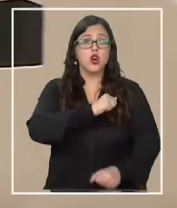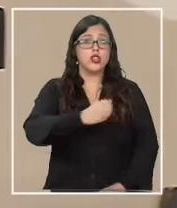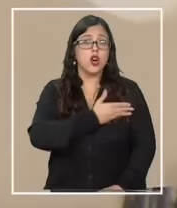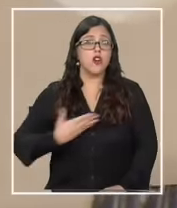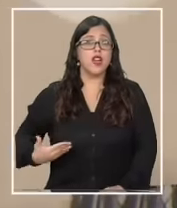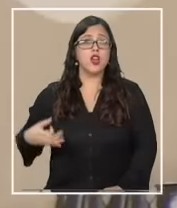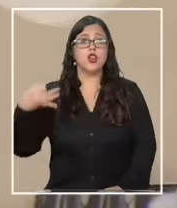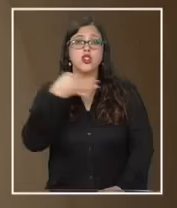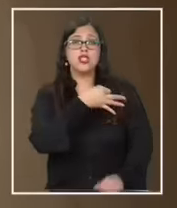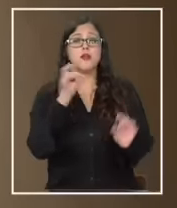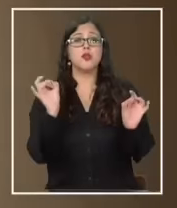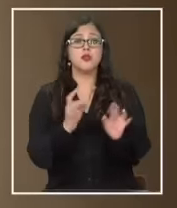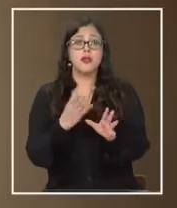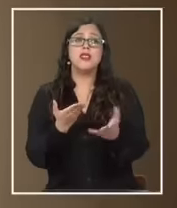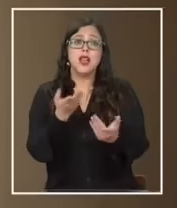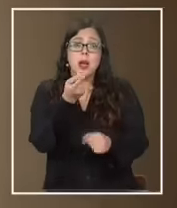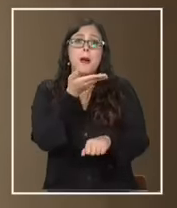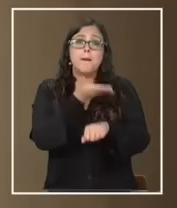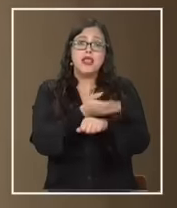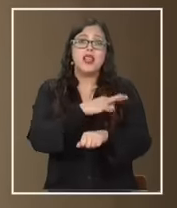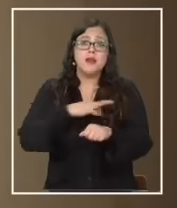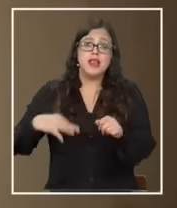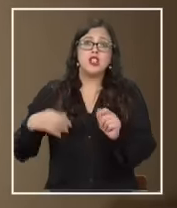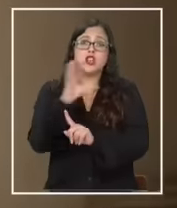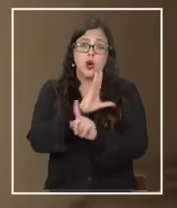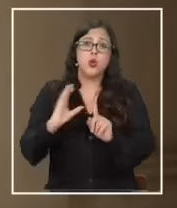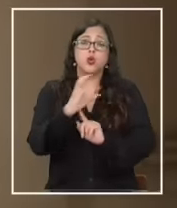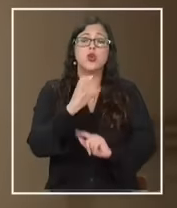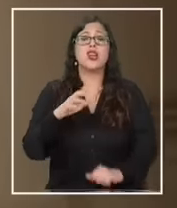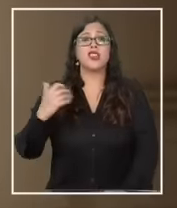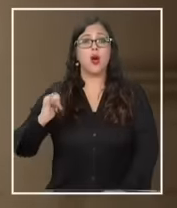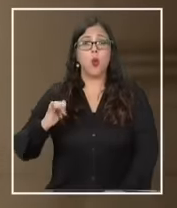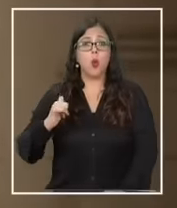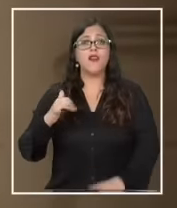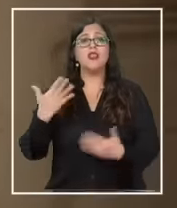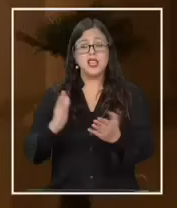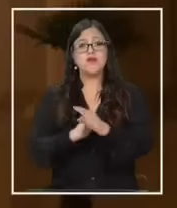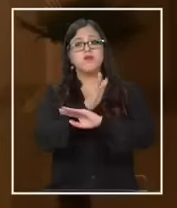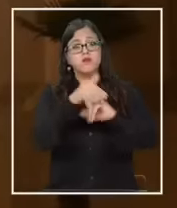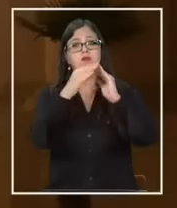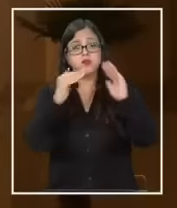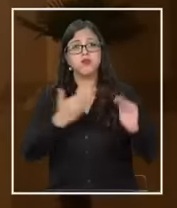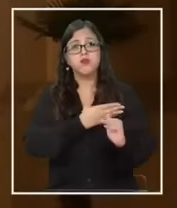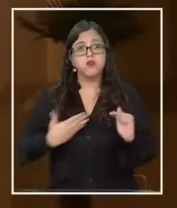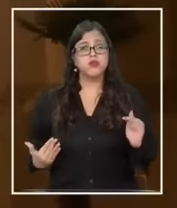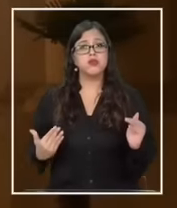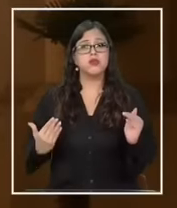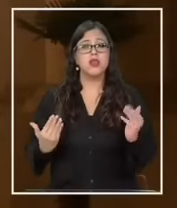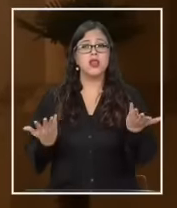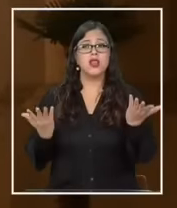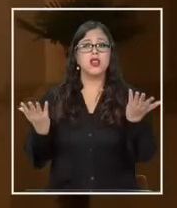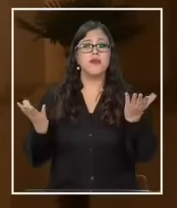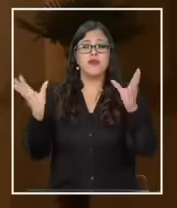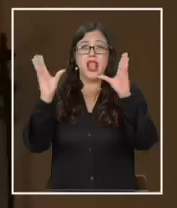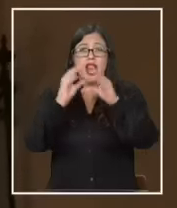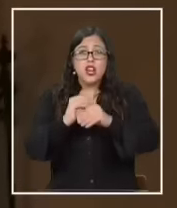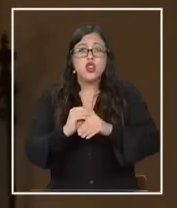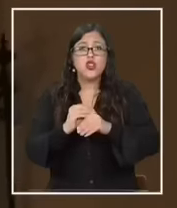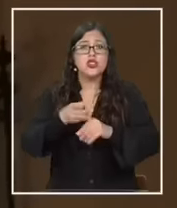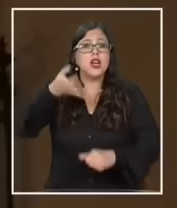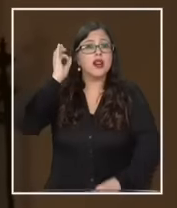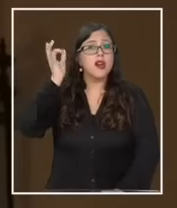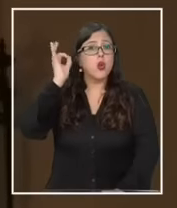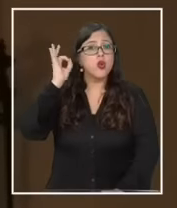descartan interpelar a Jaime de Aguirre ministro de cultura que este jueves estuvo en la moneda hasta altas horas reunido con el presidente